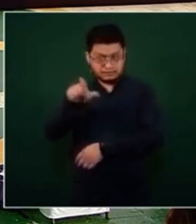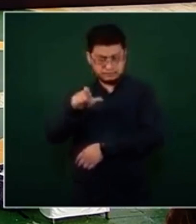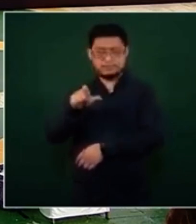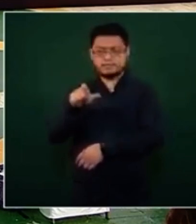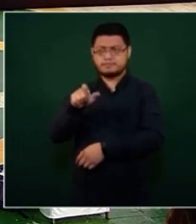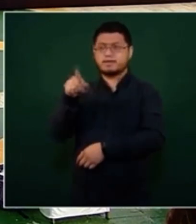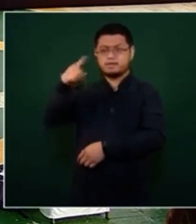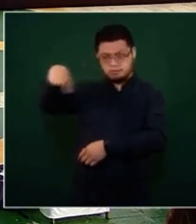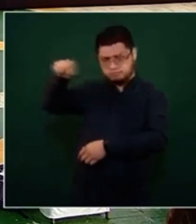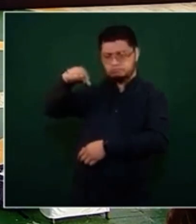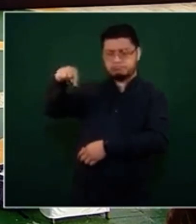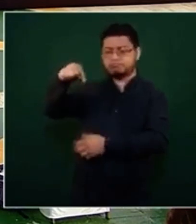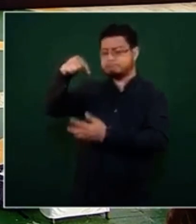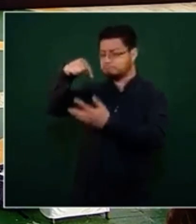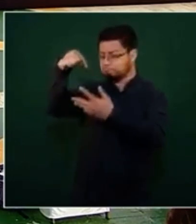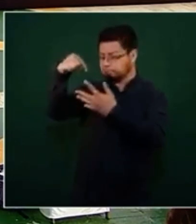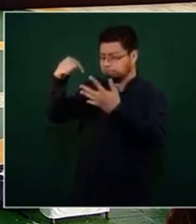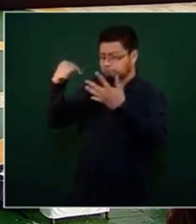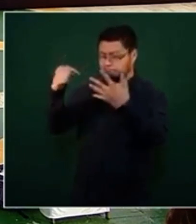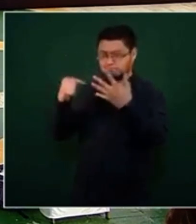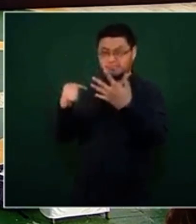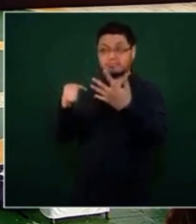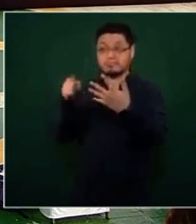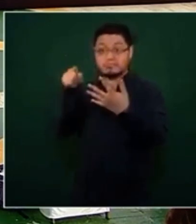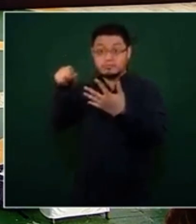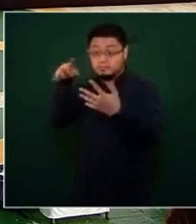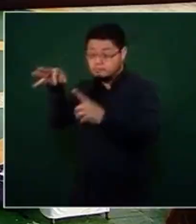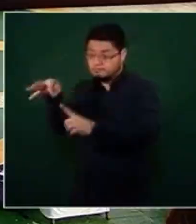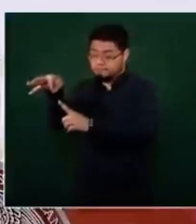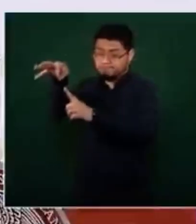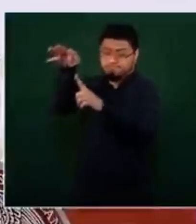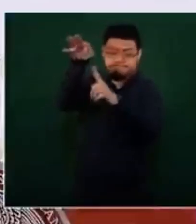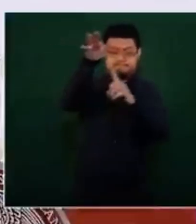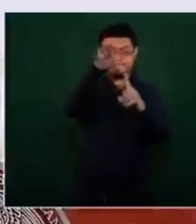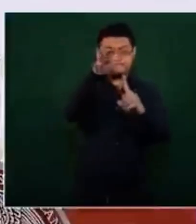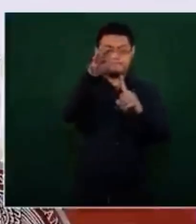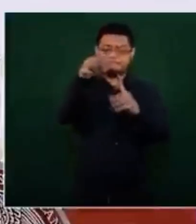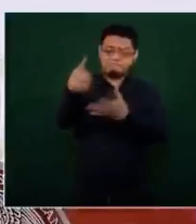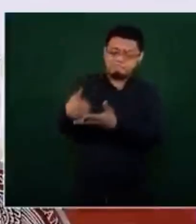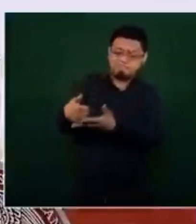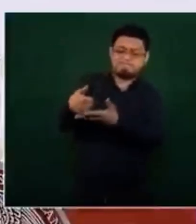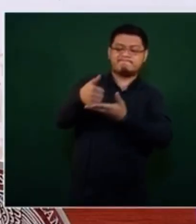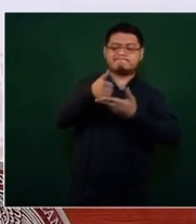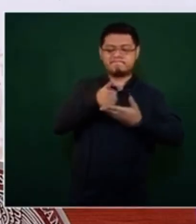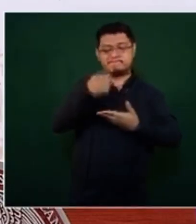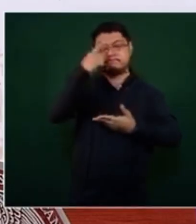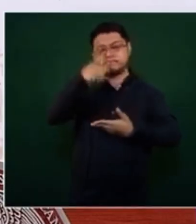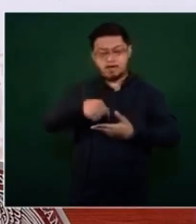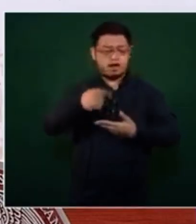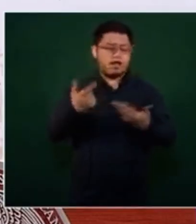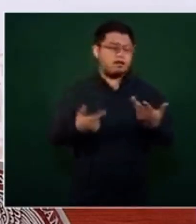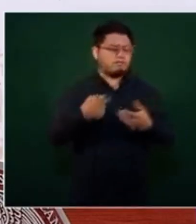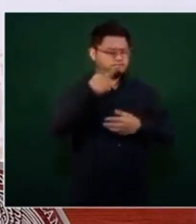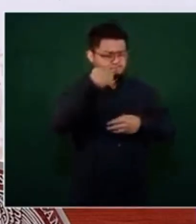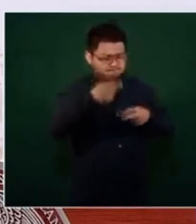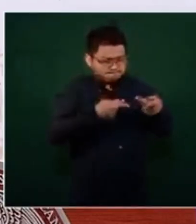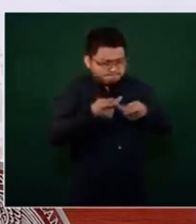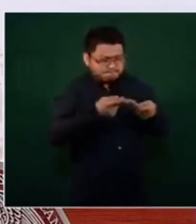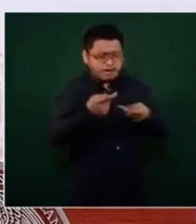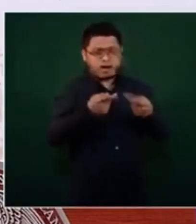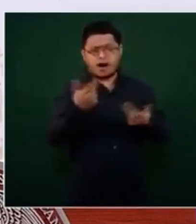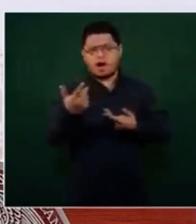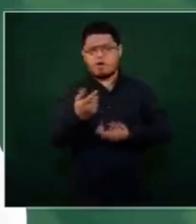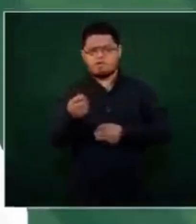Biológicos y Reactivos de México, que se está convirtiendo en una poderosa herramienta de logística, almacenamiento y distribución para los